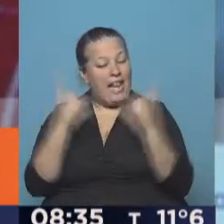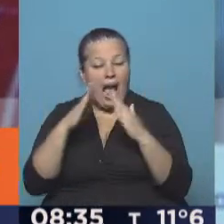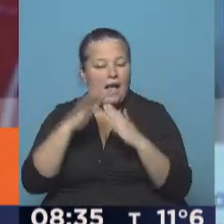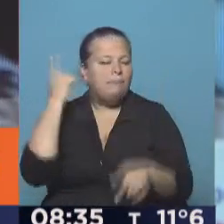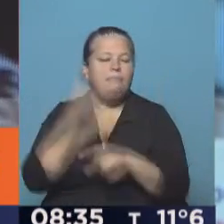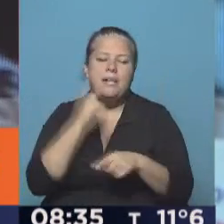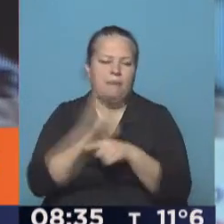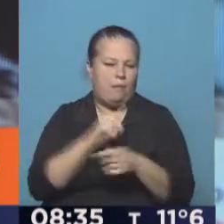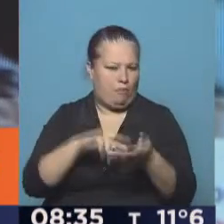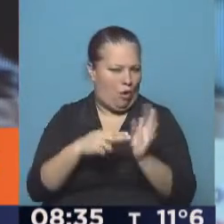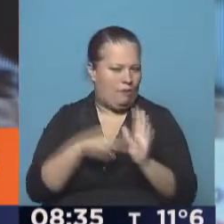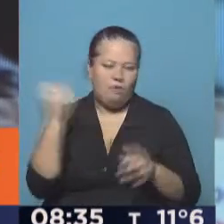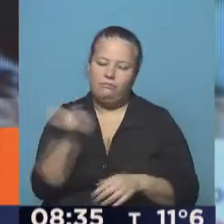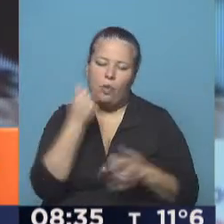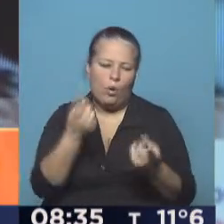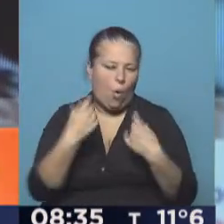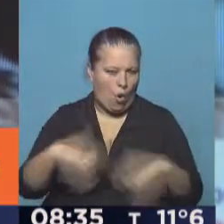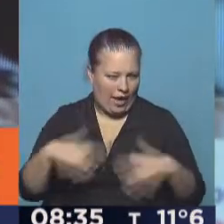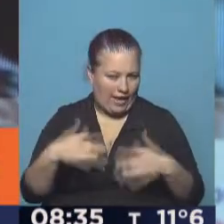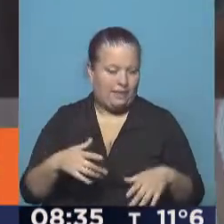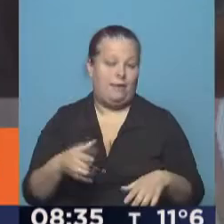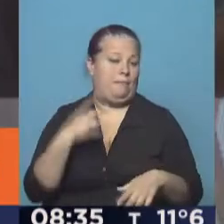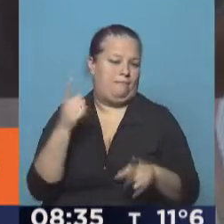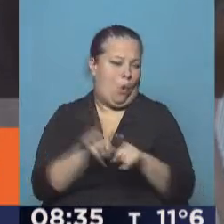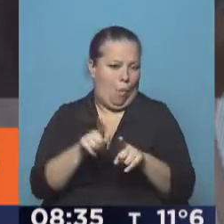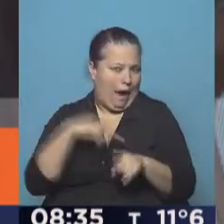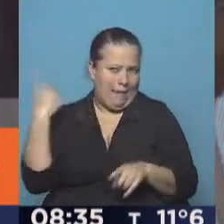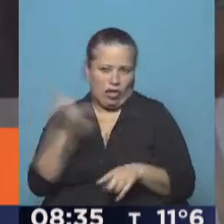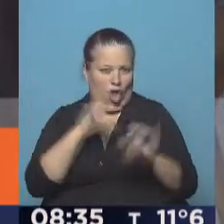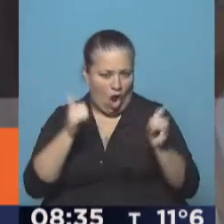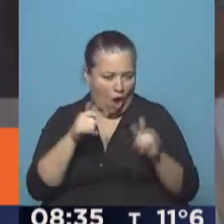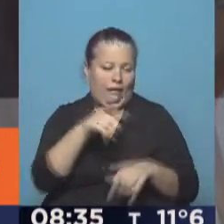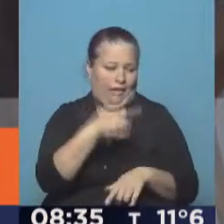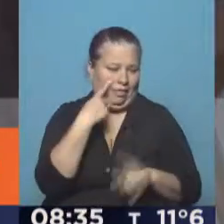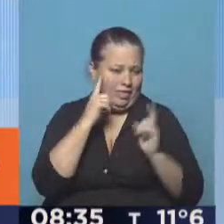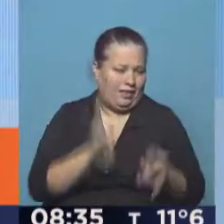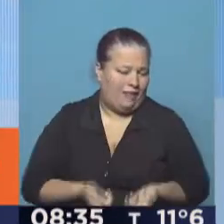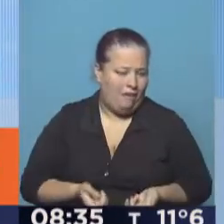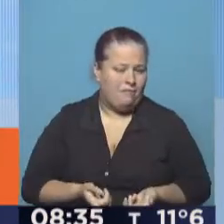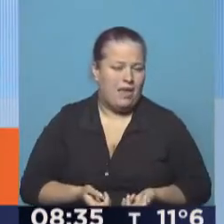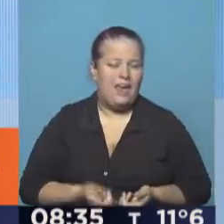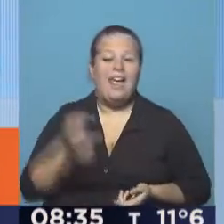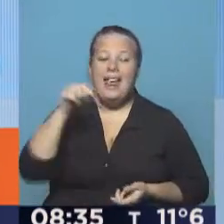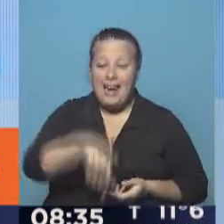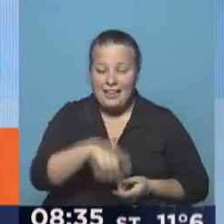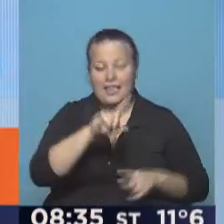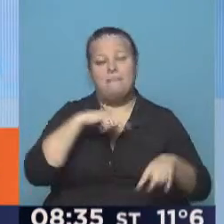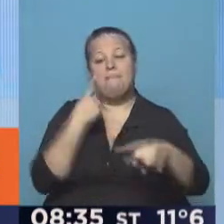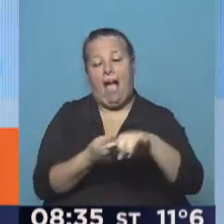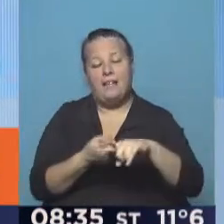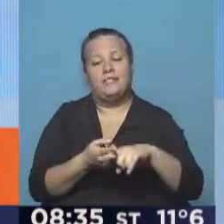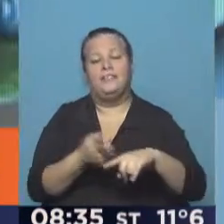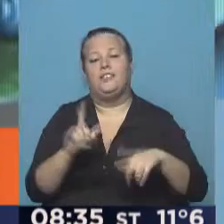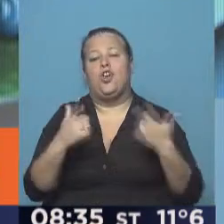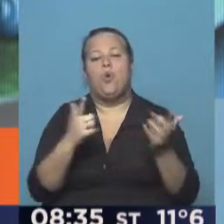principal urgencia. Exacto. Como lo es para muchísimos jóvenes, en este caso además no hay